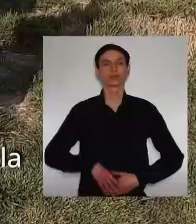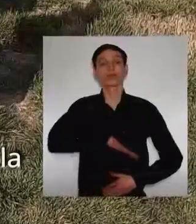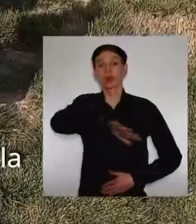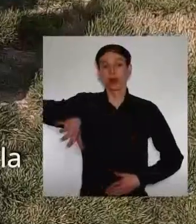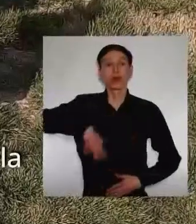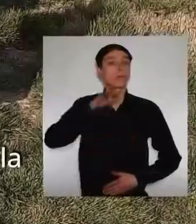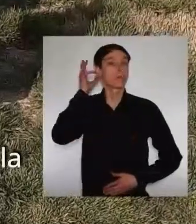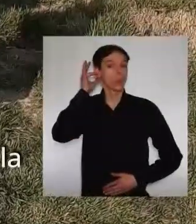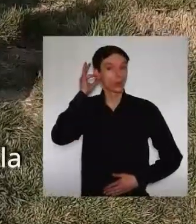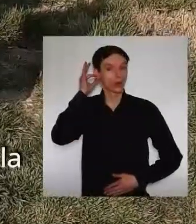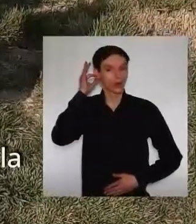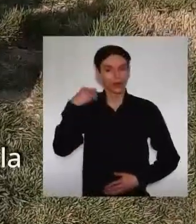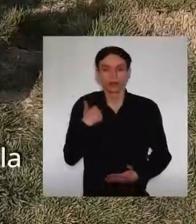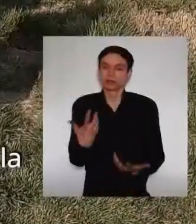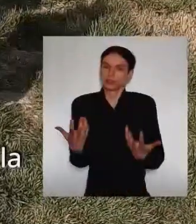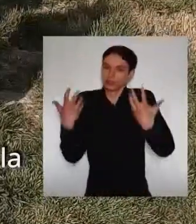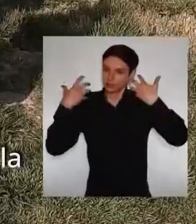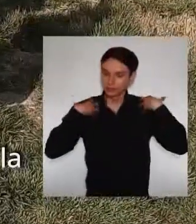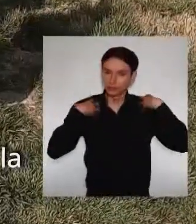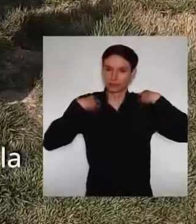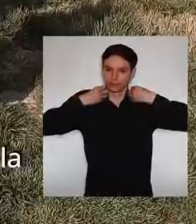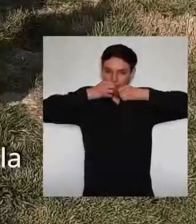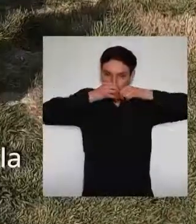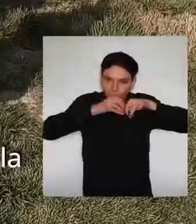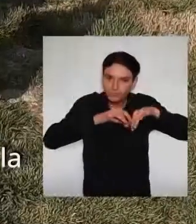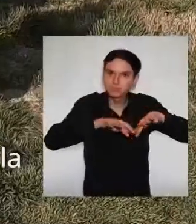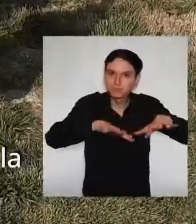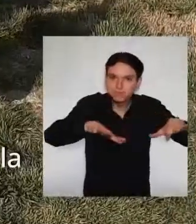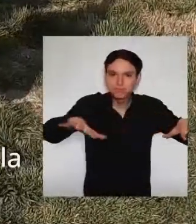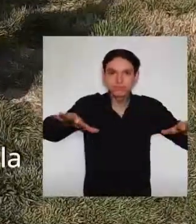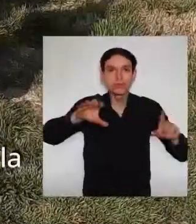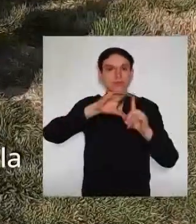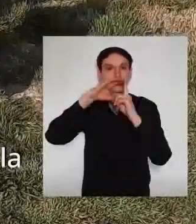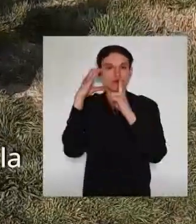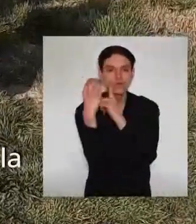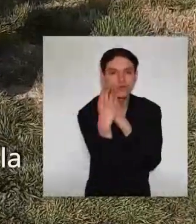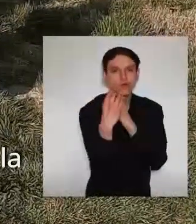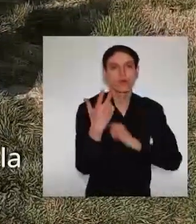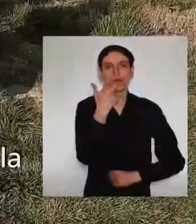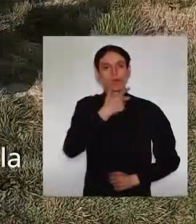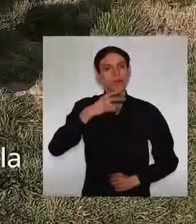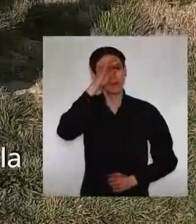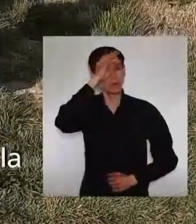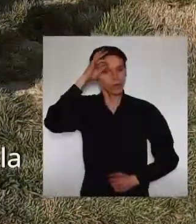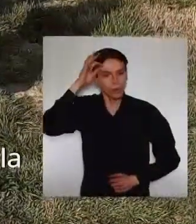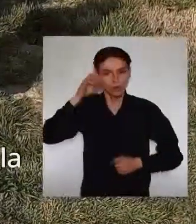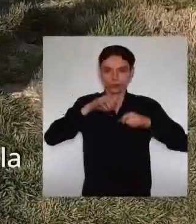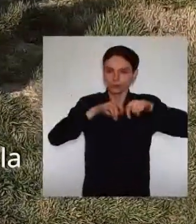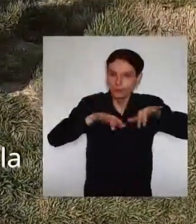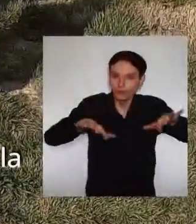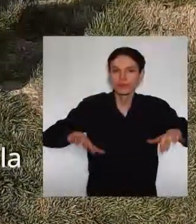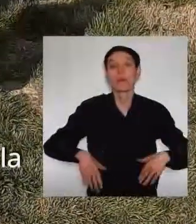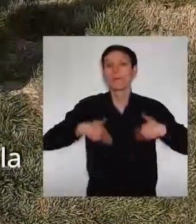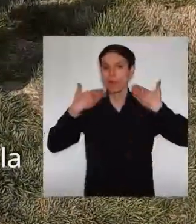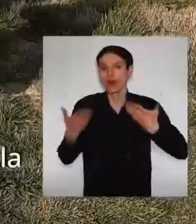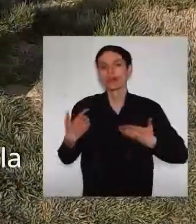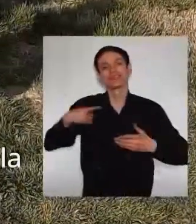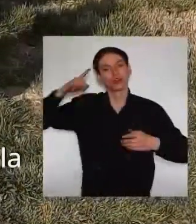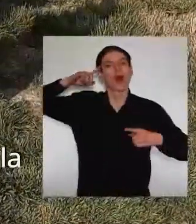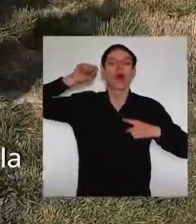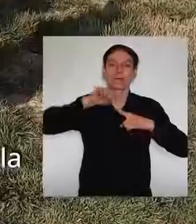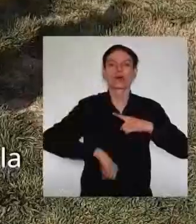Las mujeres somos las portadoras y transmisoras de la cultura y el Mapudumún. Por eso,